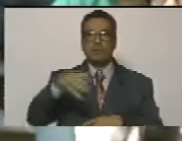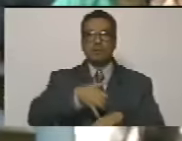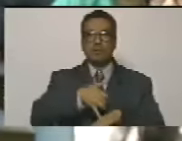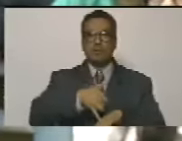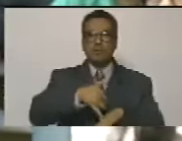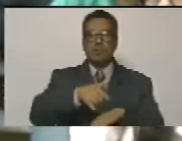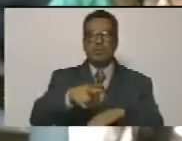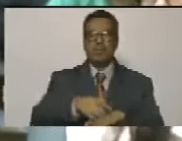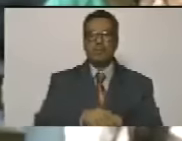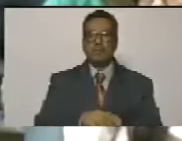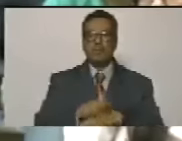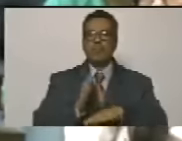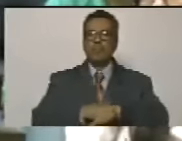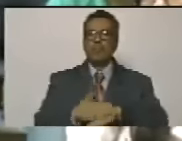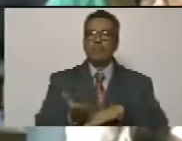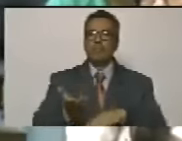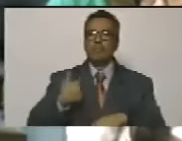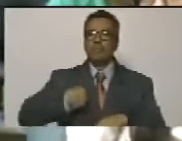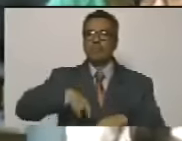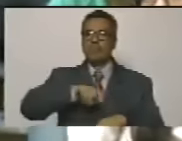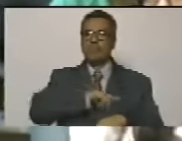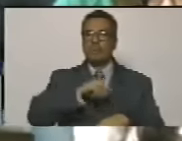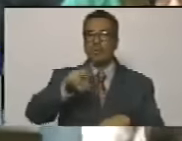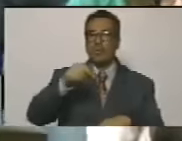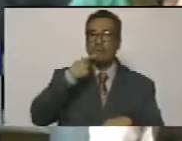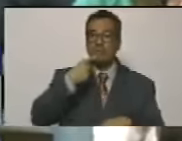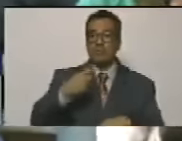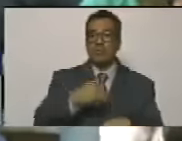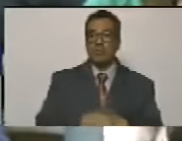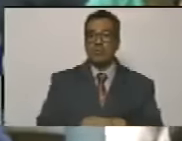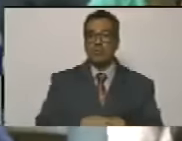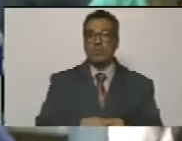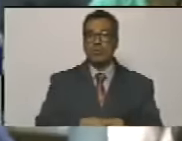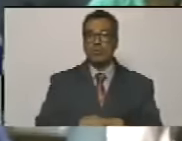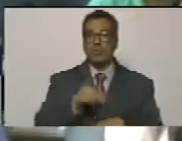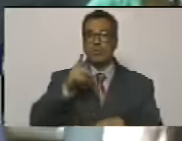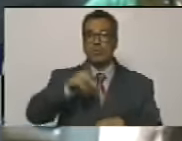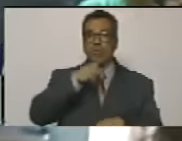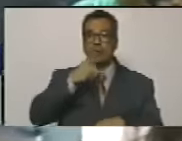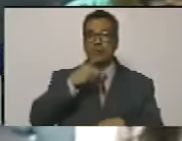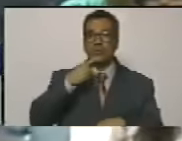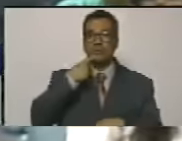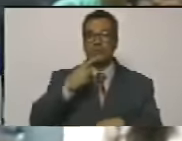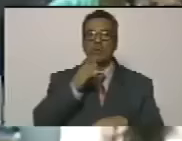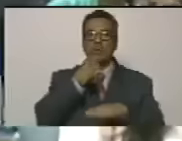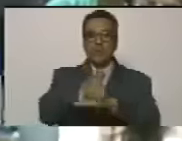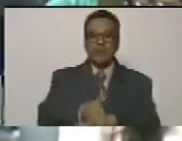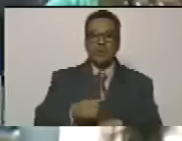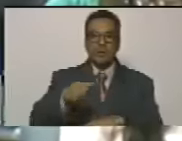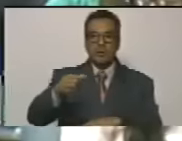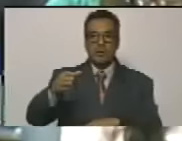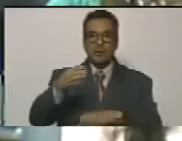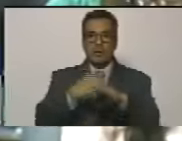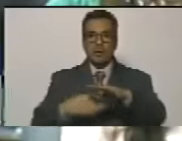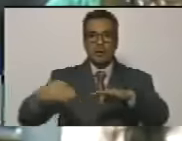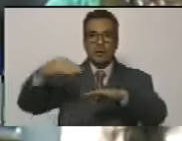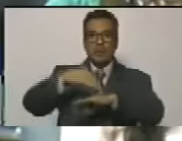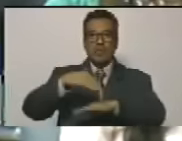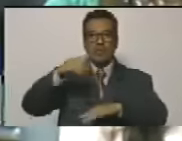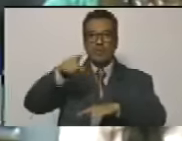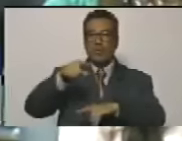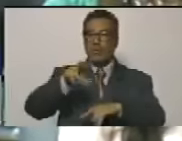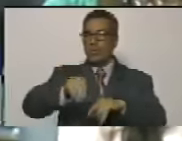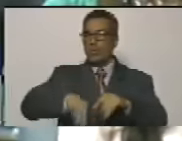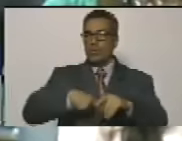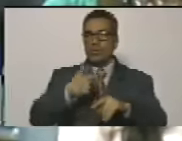porque nosotros no podemos cuestionar que como factores políticos quieren acceder al poder pero